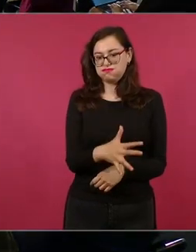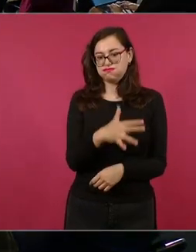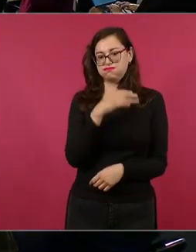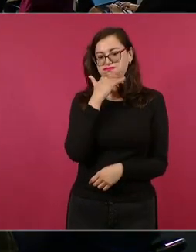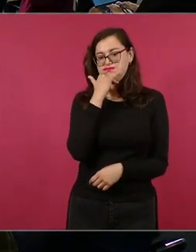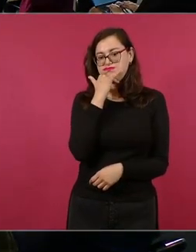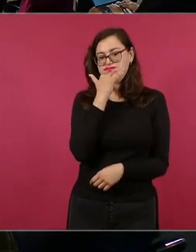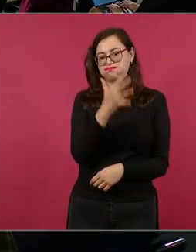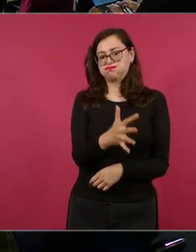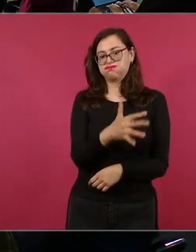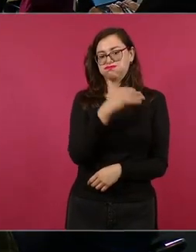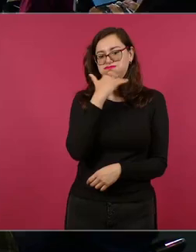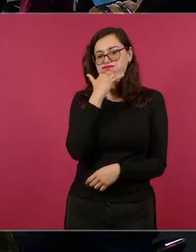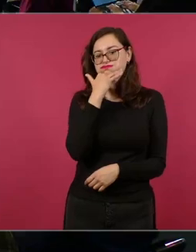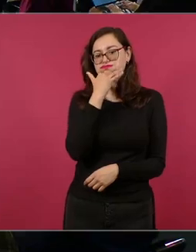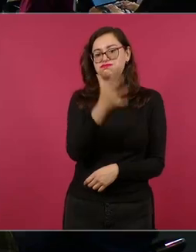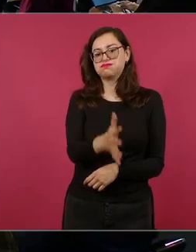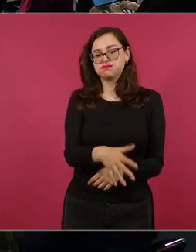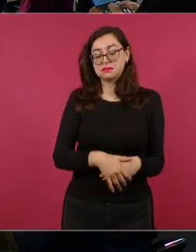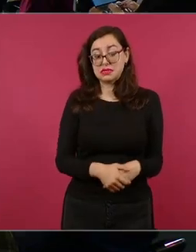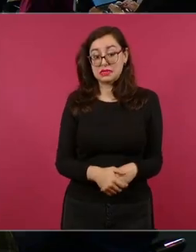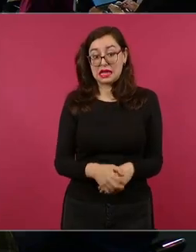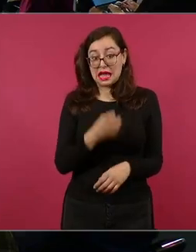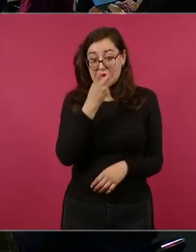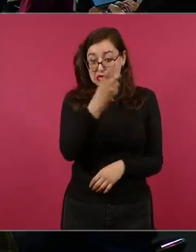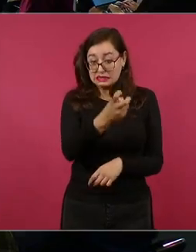y eso se internalice bien